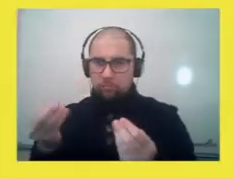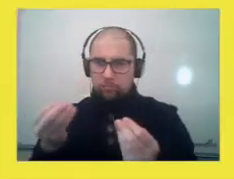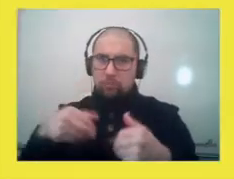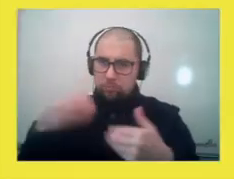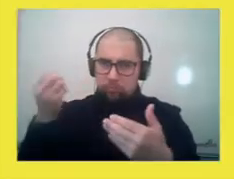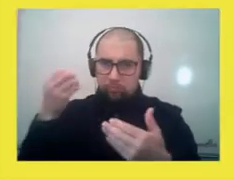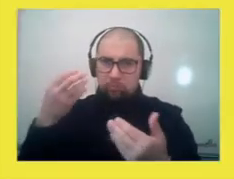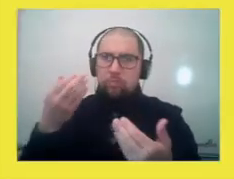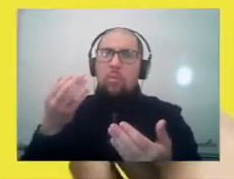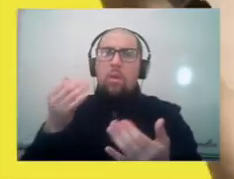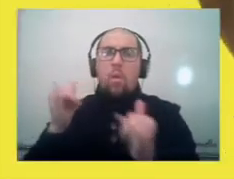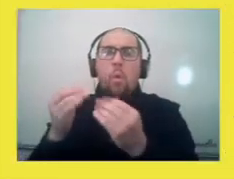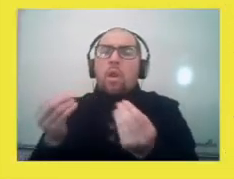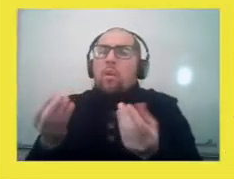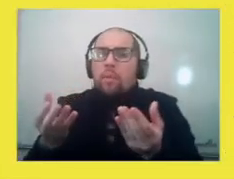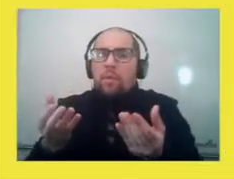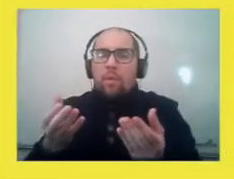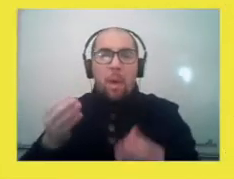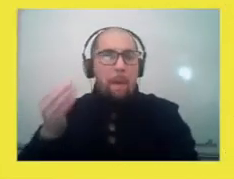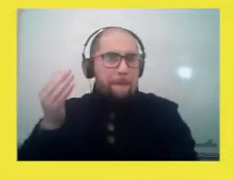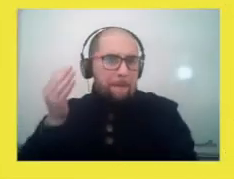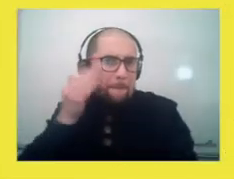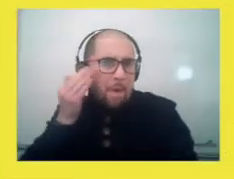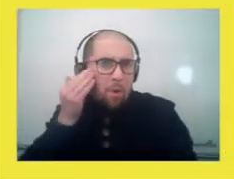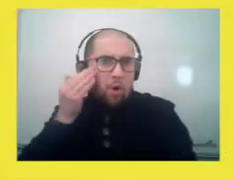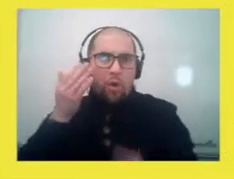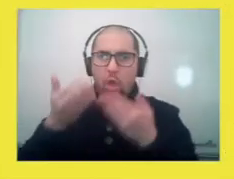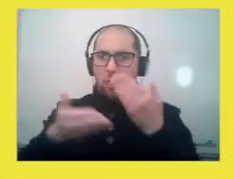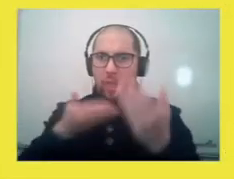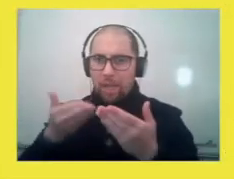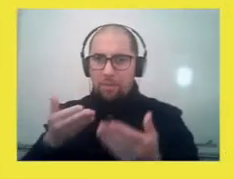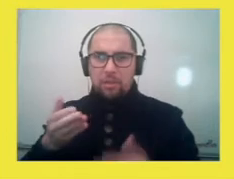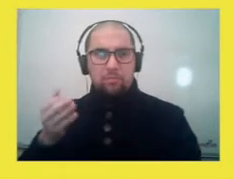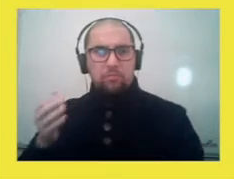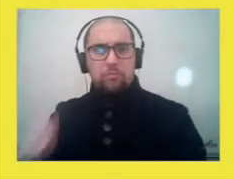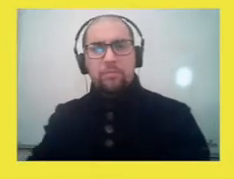Hoy aprenderemos a jugar al Memorión de Rimas.